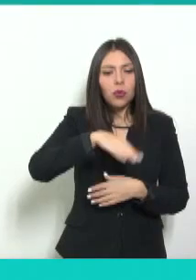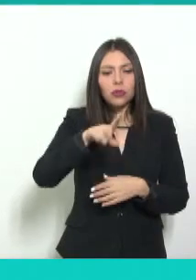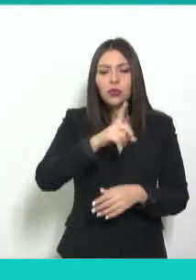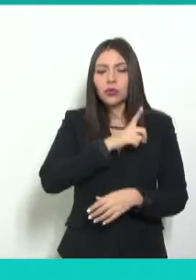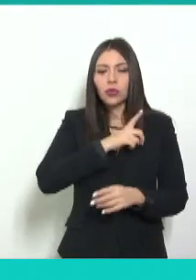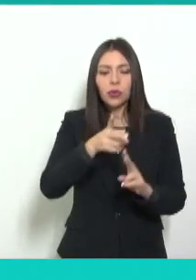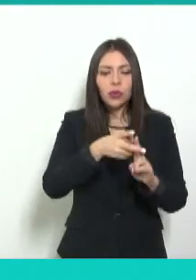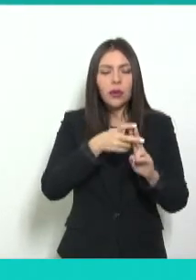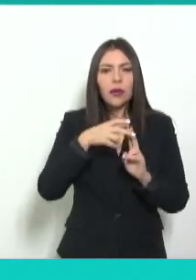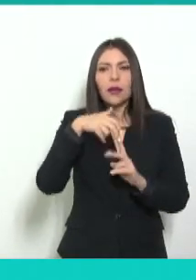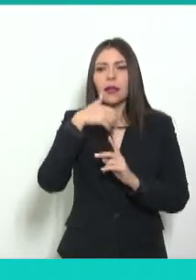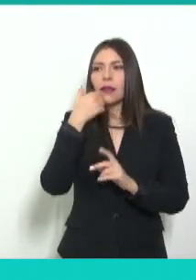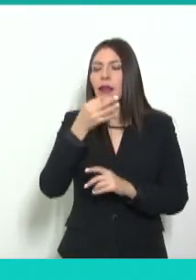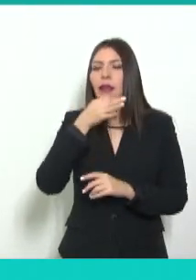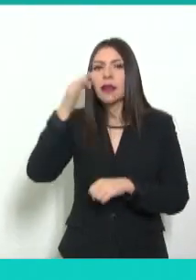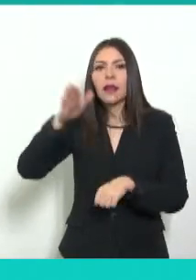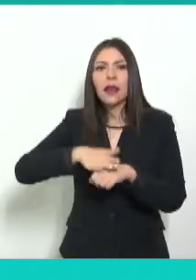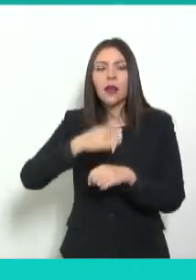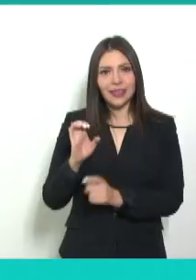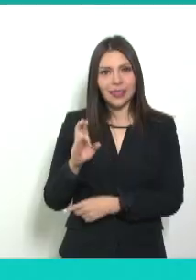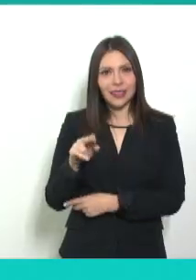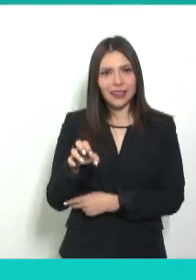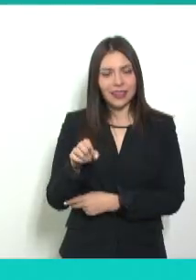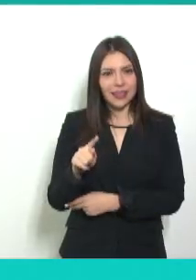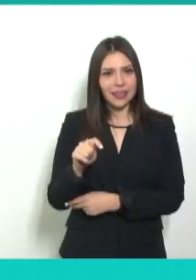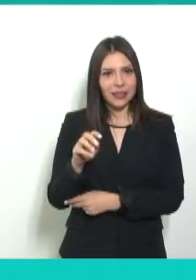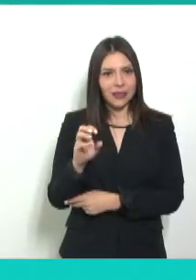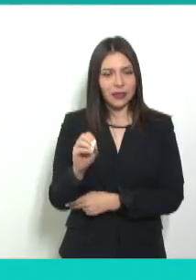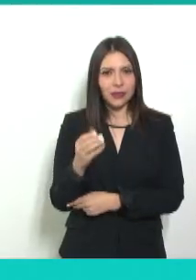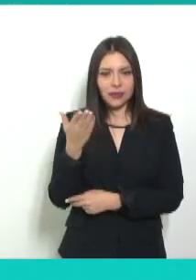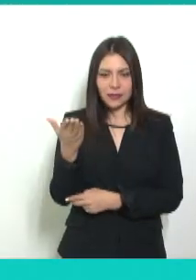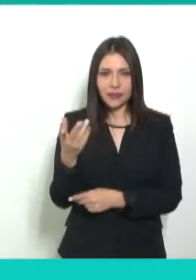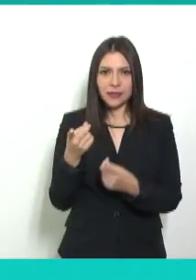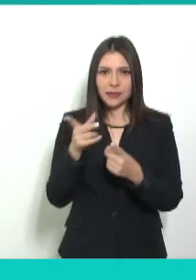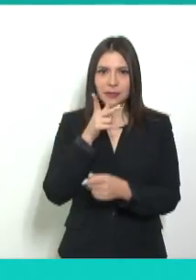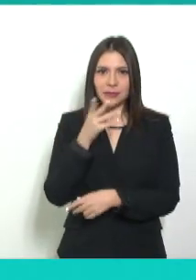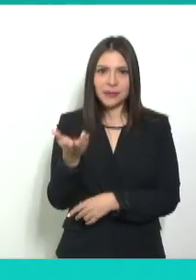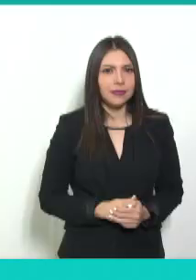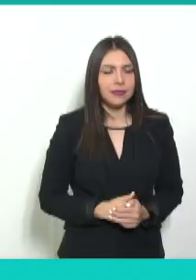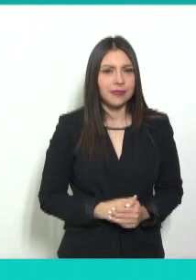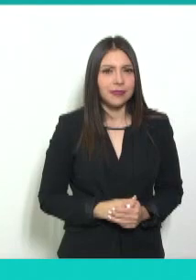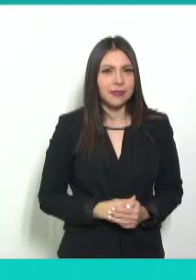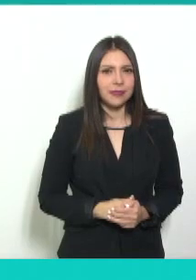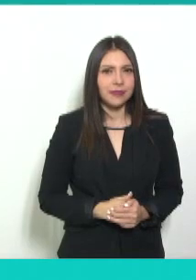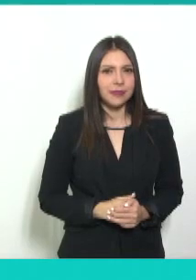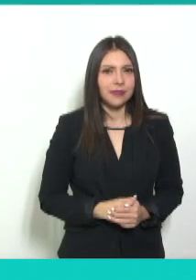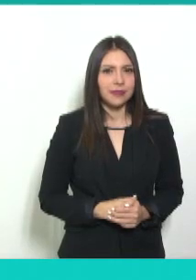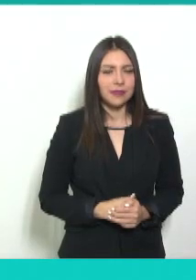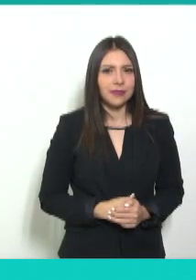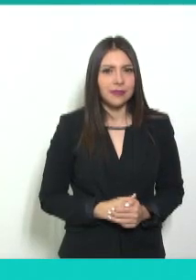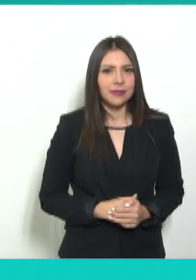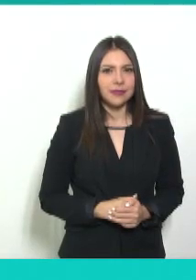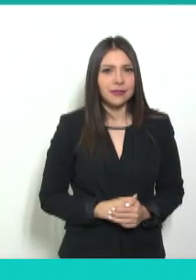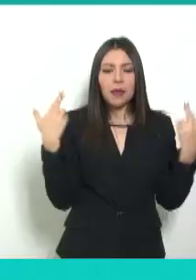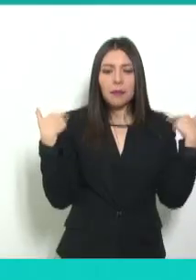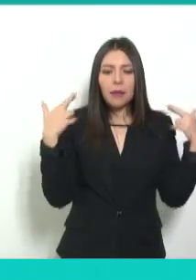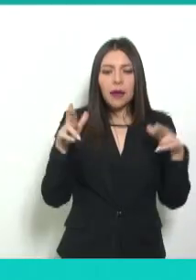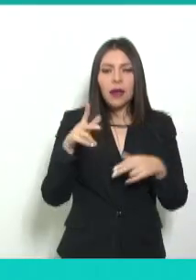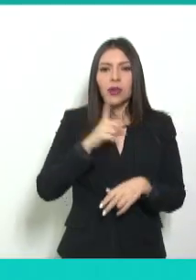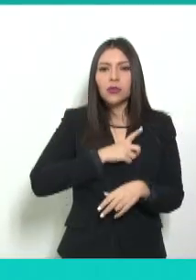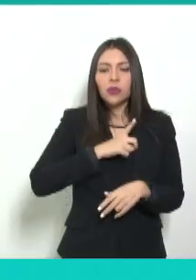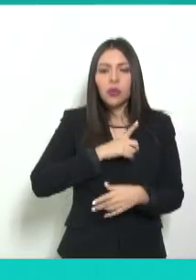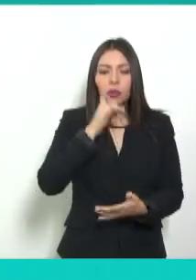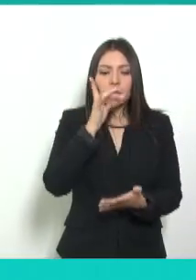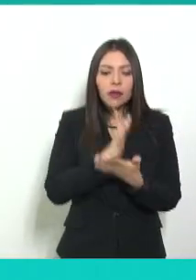Rubí Esmeralda Chaparro Rivera del Estado de Sonora, José Antonio Gómez Romero de Oaxaca, Eligio González Montalvo de Puebla, Damara Cristal